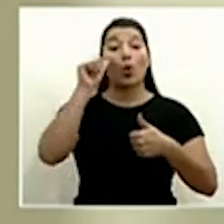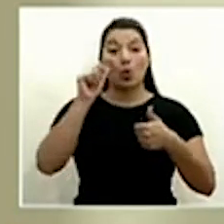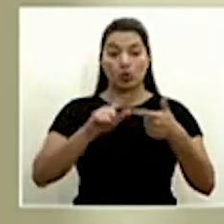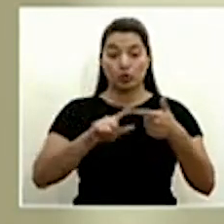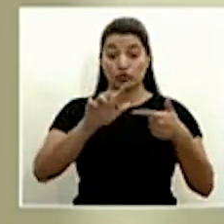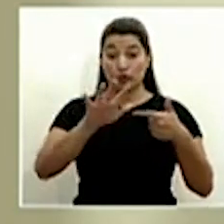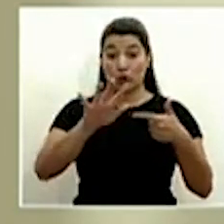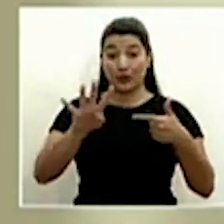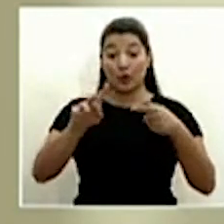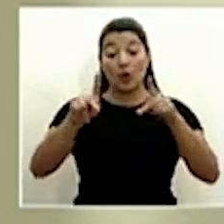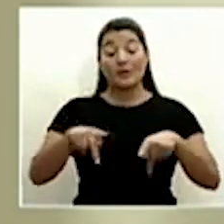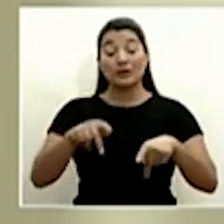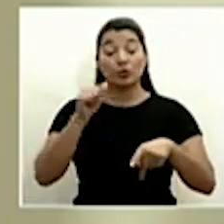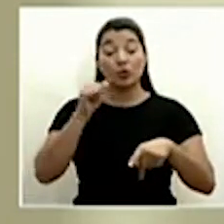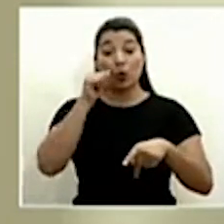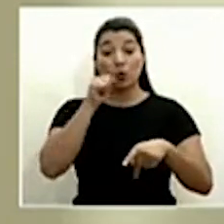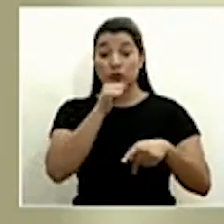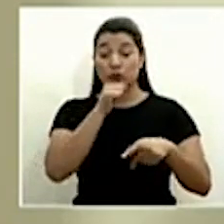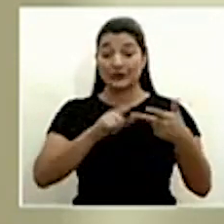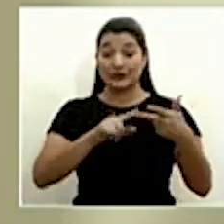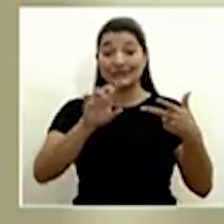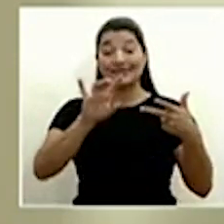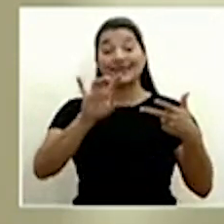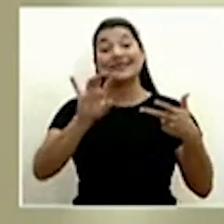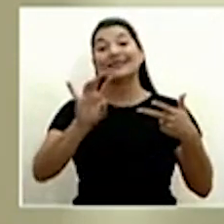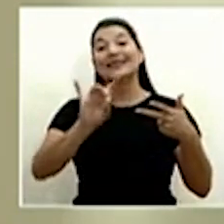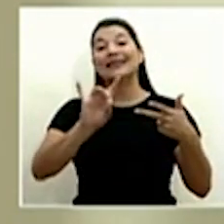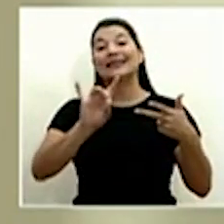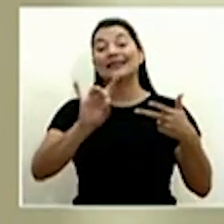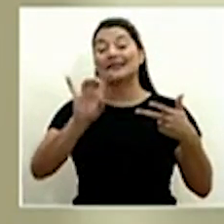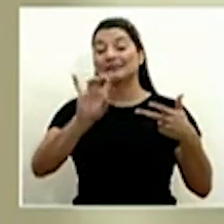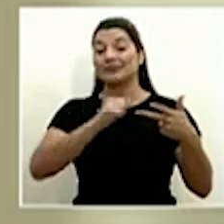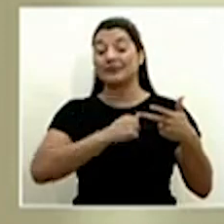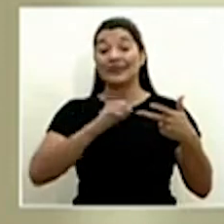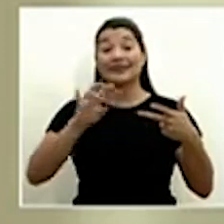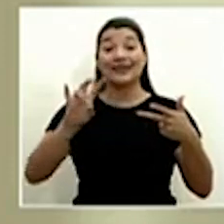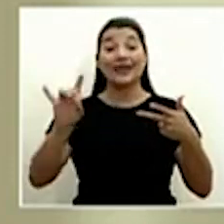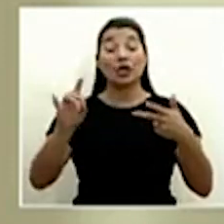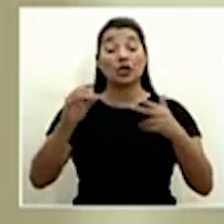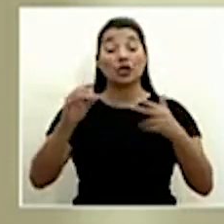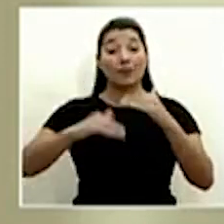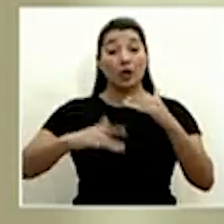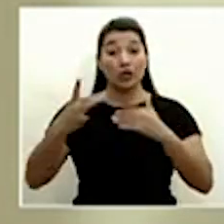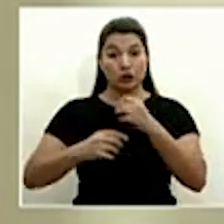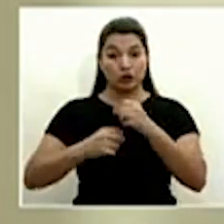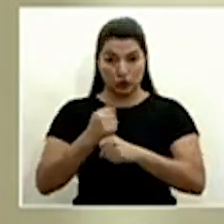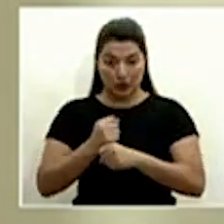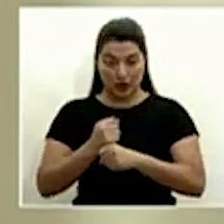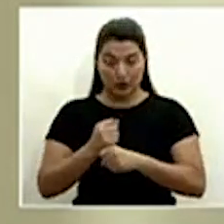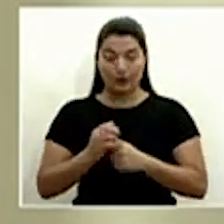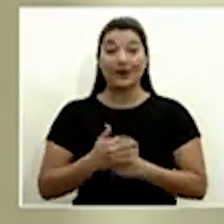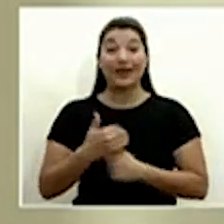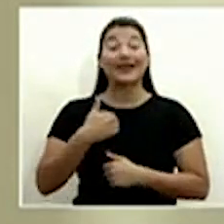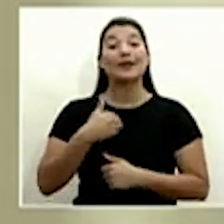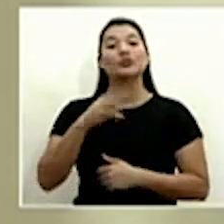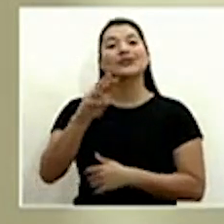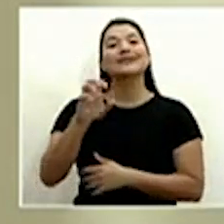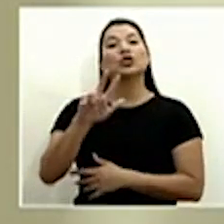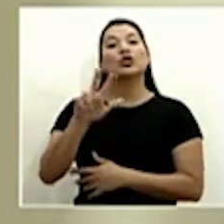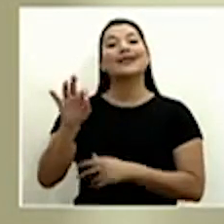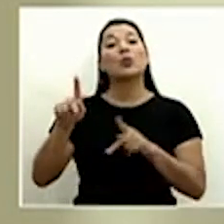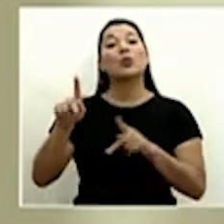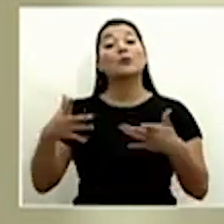54 personas mayores y 78 menores de edad. Tenemos un total de 639 personas que se han